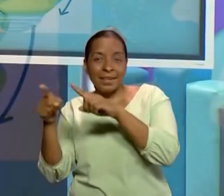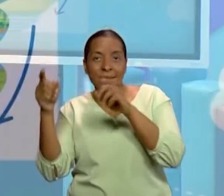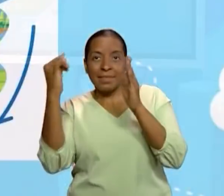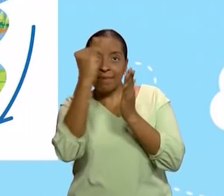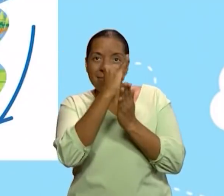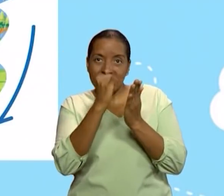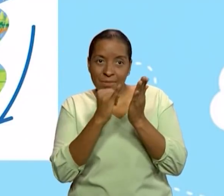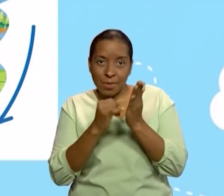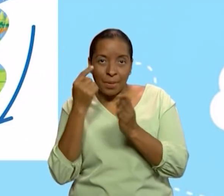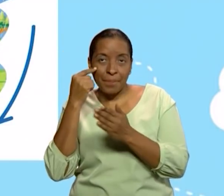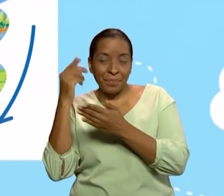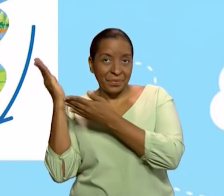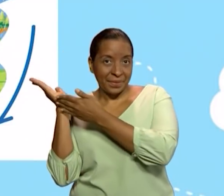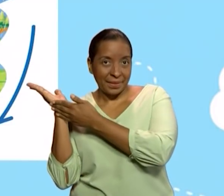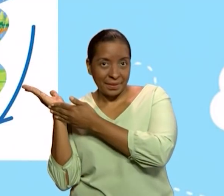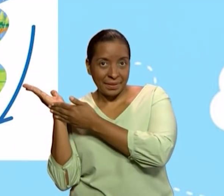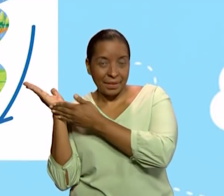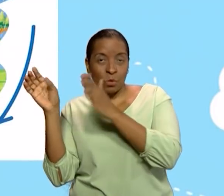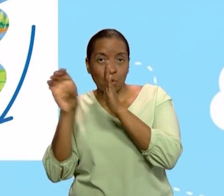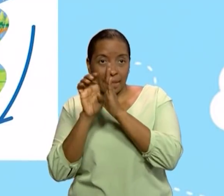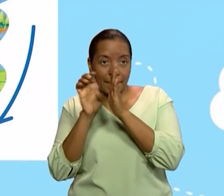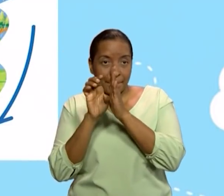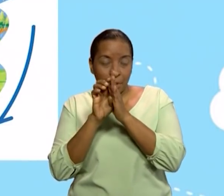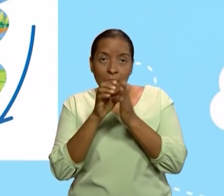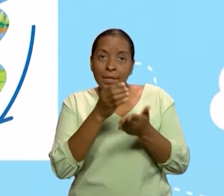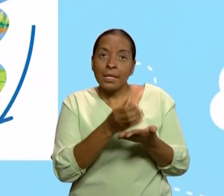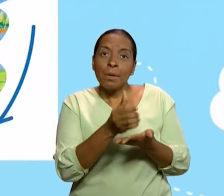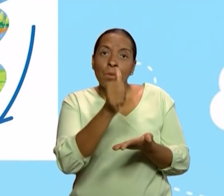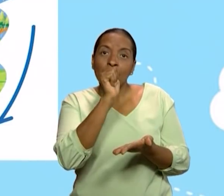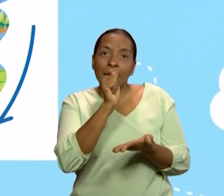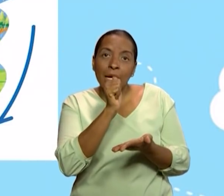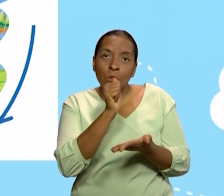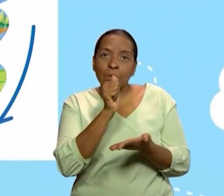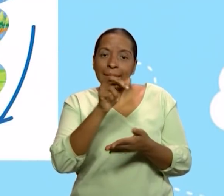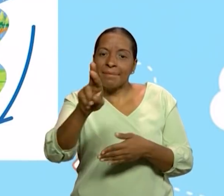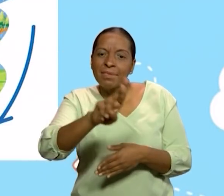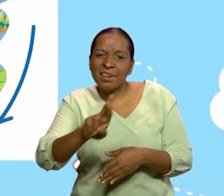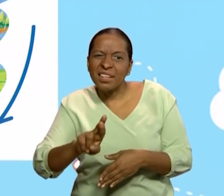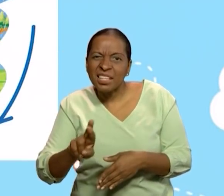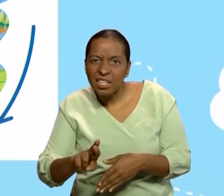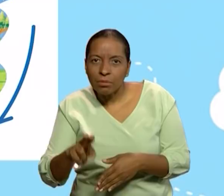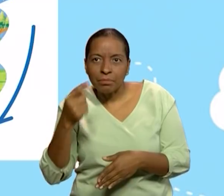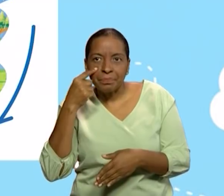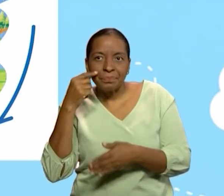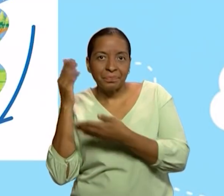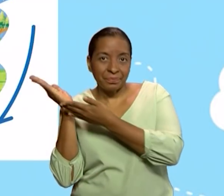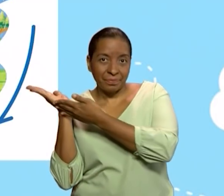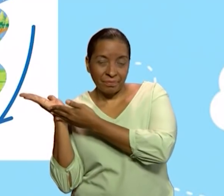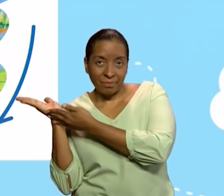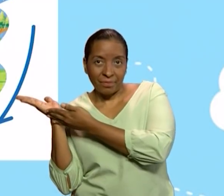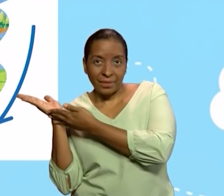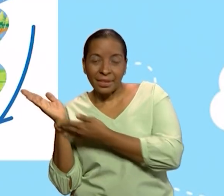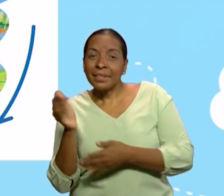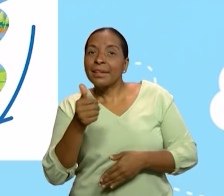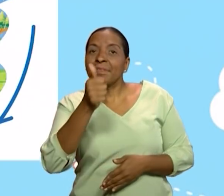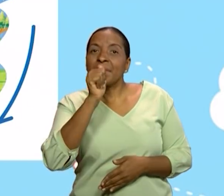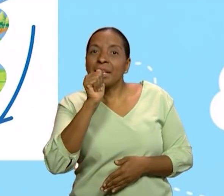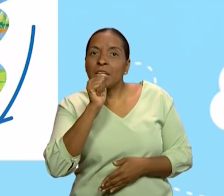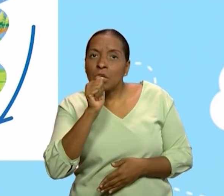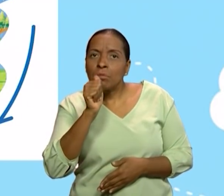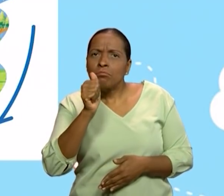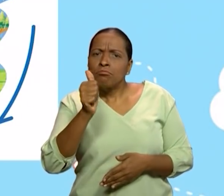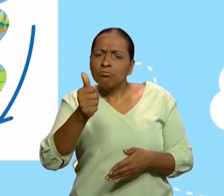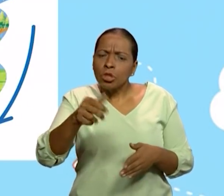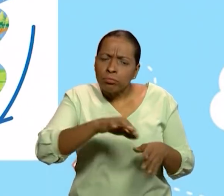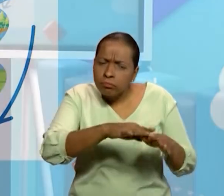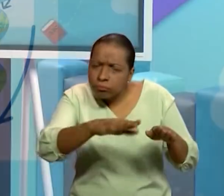Aquí tenemos, aquí está el agua. El agua en el río. Y abajo. El agua está en el río. ¿Y